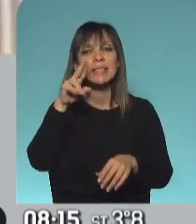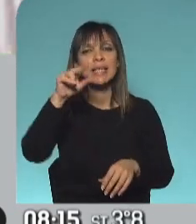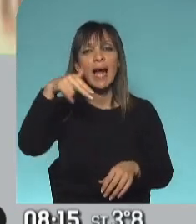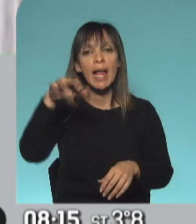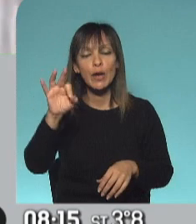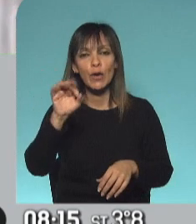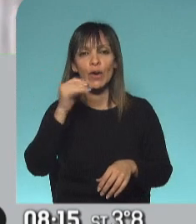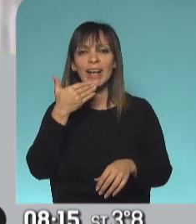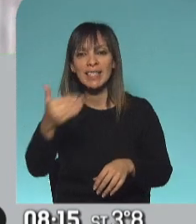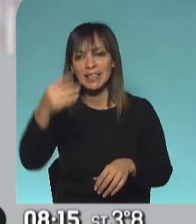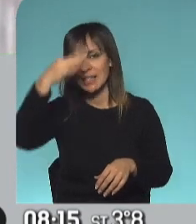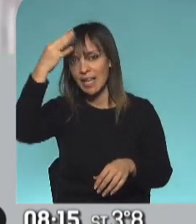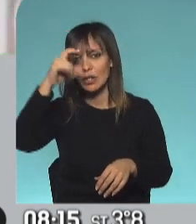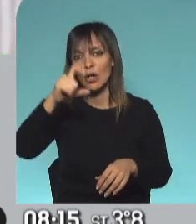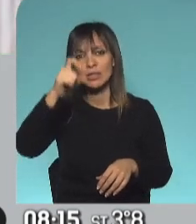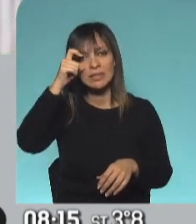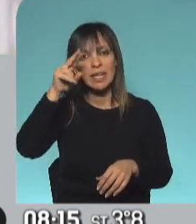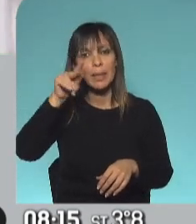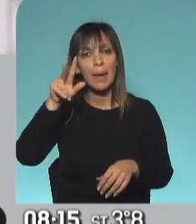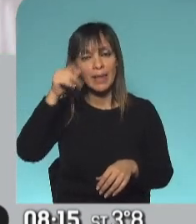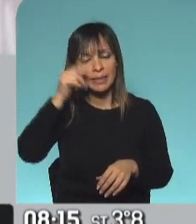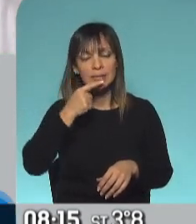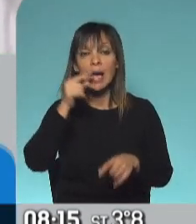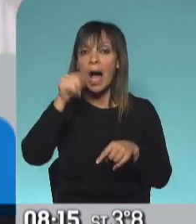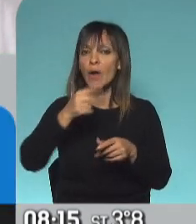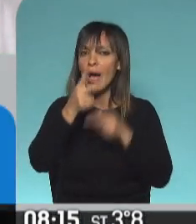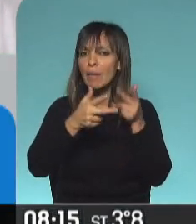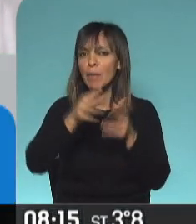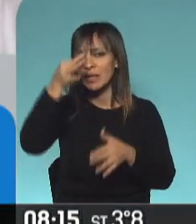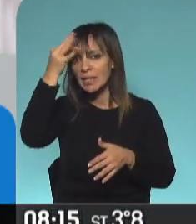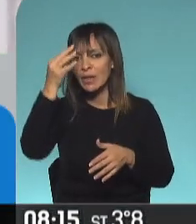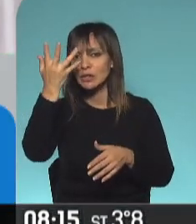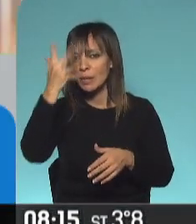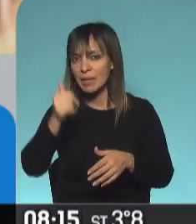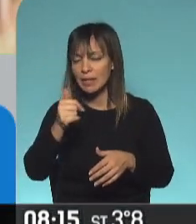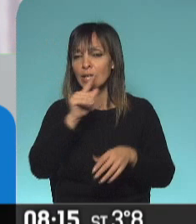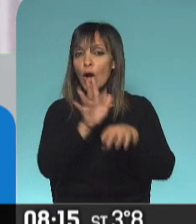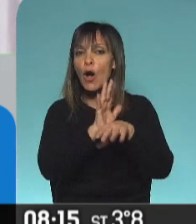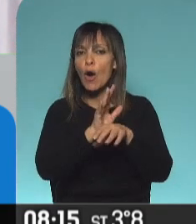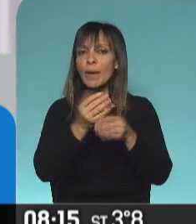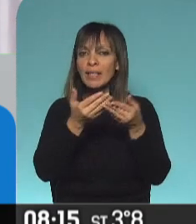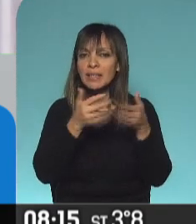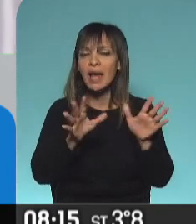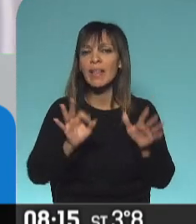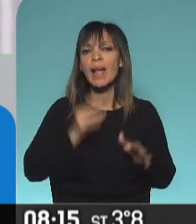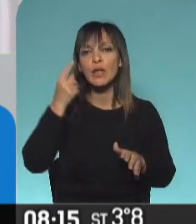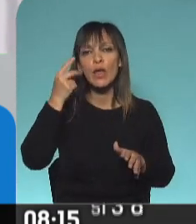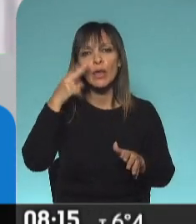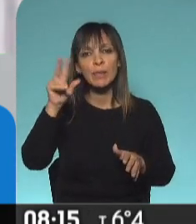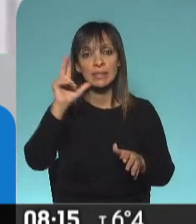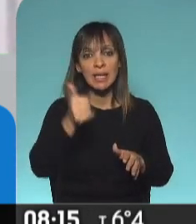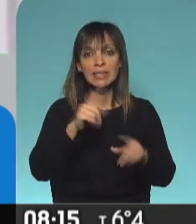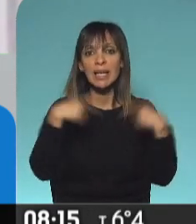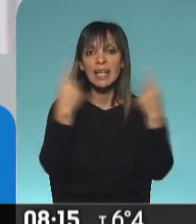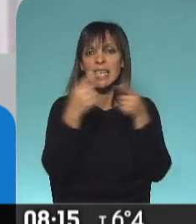el Teatro Cervantes. Bueno, ahora hablamos del Teatro San Martín y de una obra que fue estrenada en el año 2006, en la sala más chiquitita del San Martín, en la sala